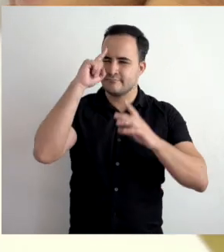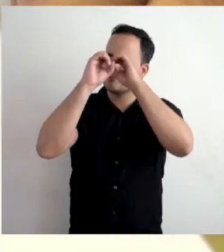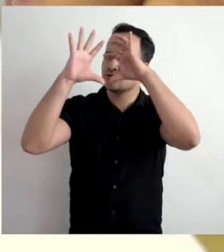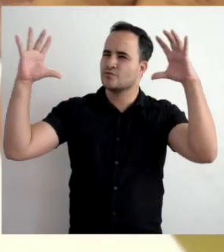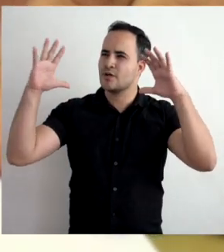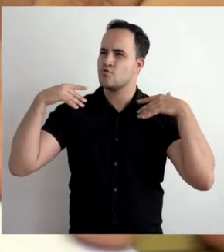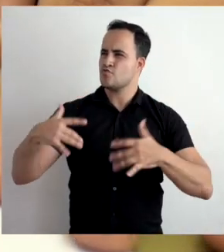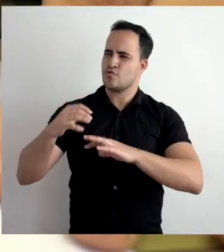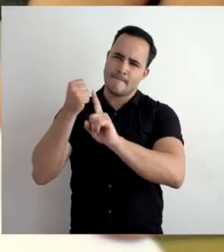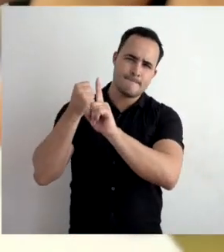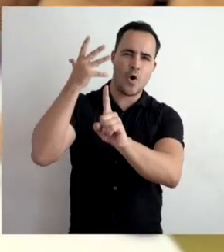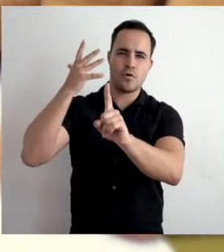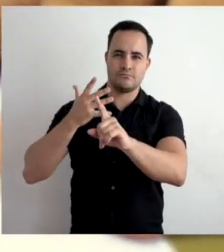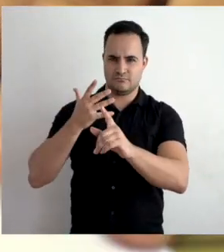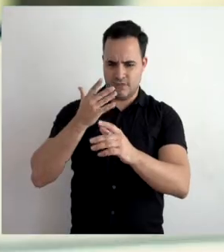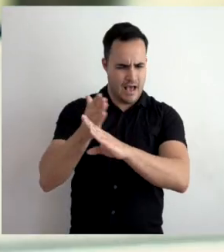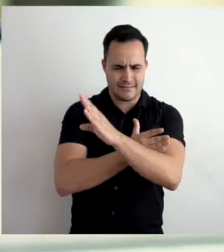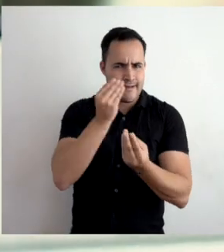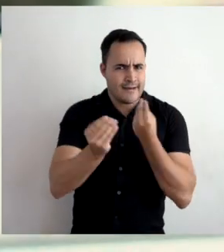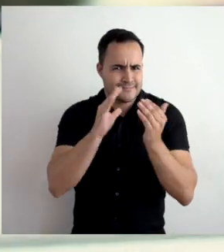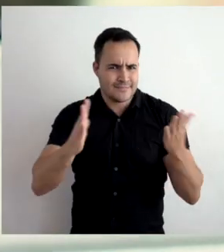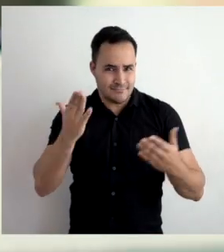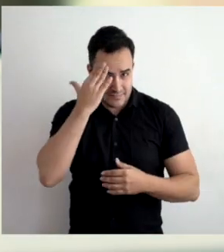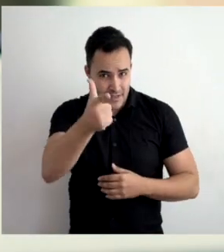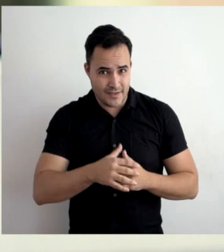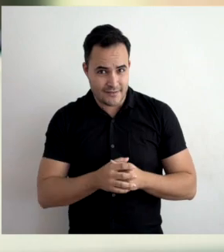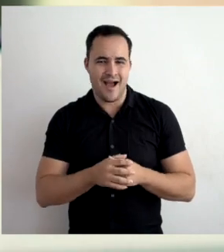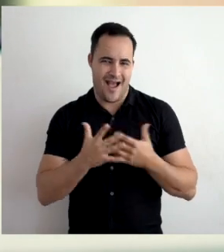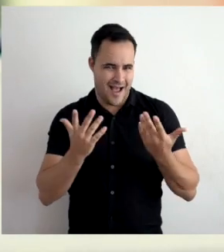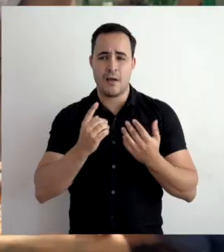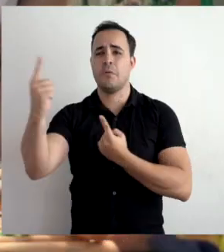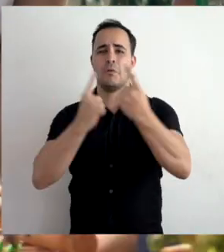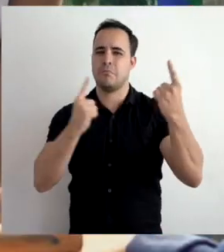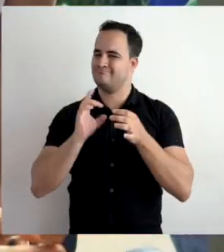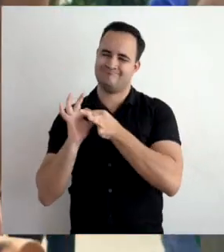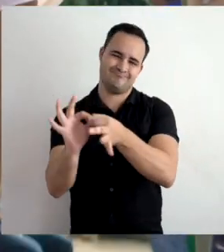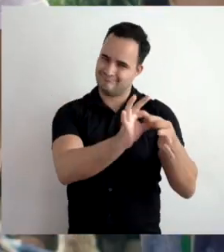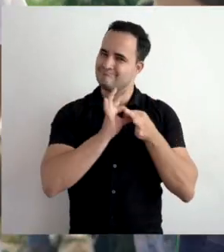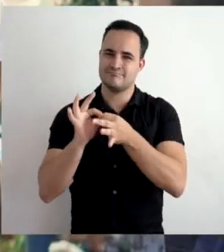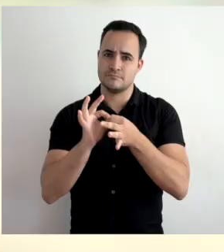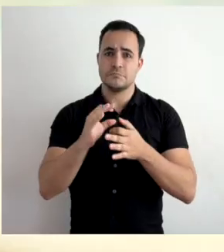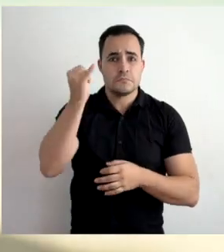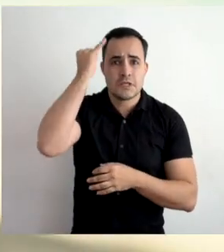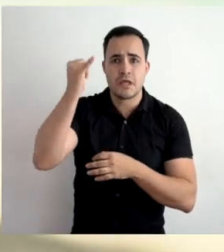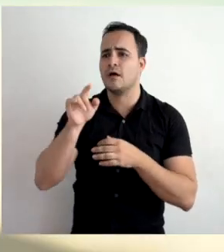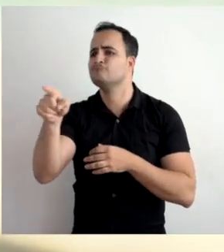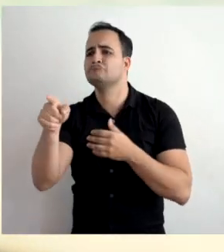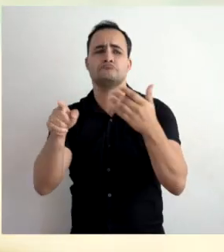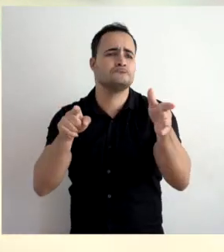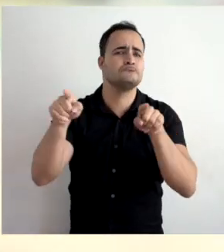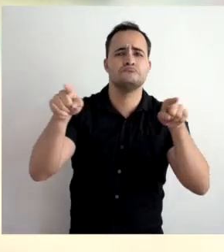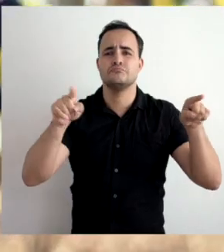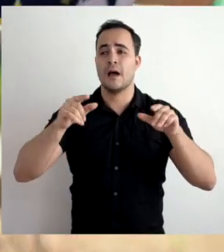¿Sabes cómo se hacen realidad los grandes sueños? Unirnos es el inicio. Muchas ciudades pequeñas pueden formar una